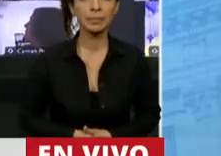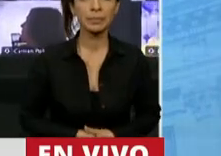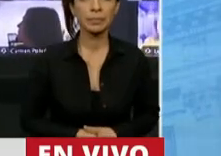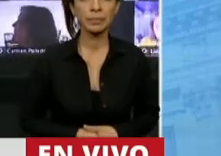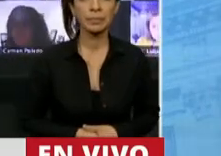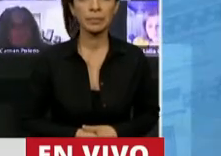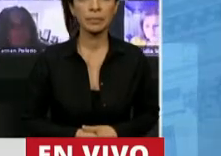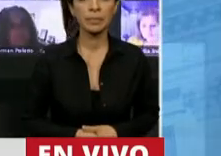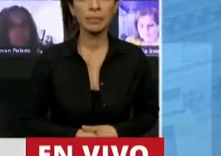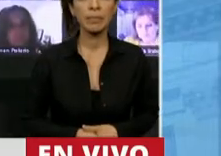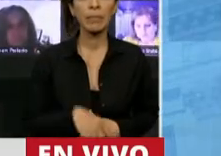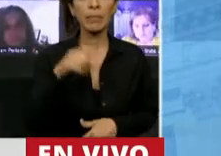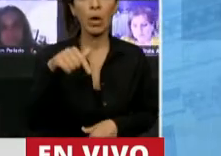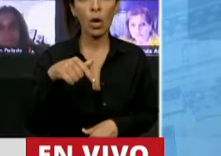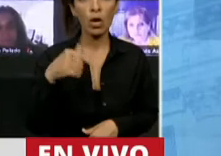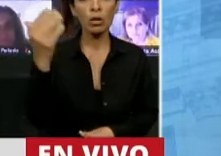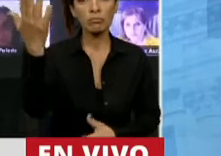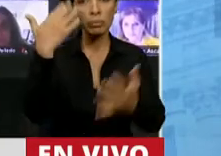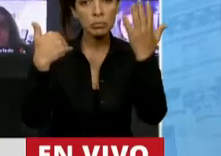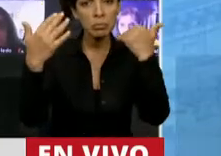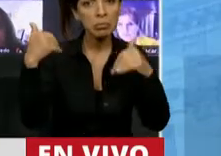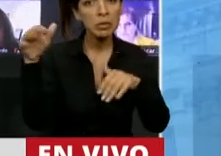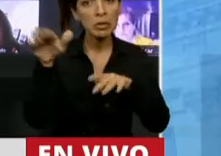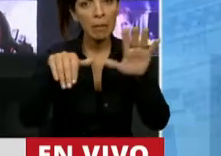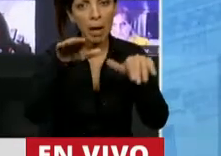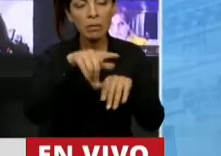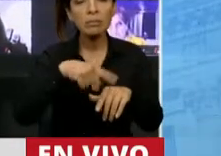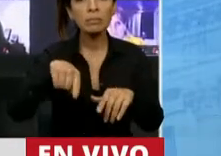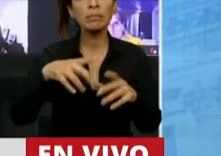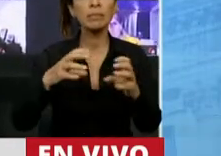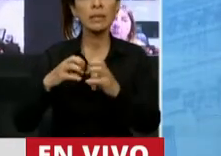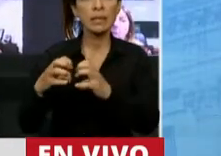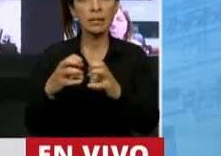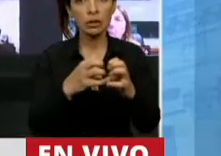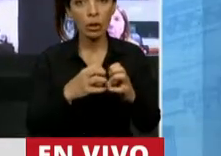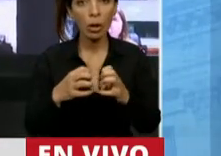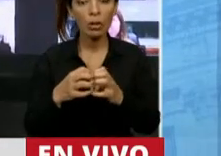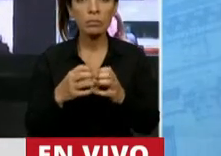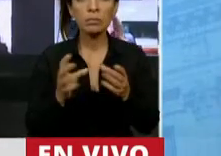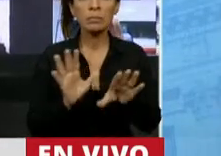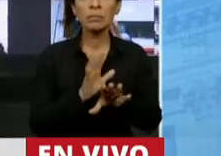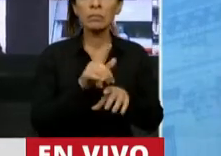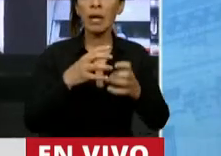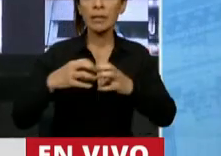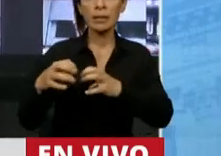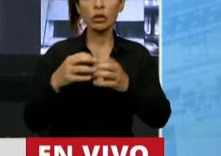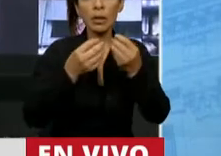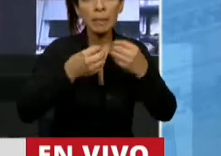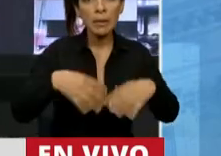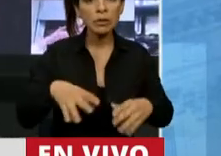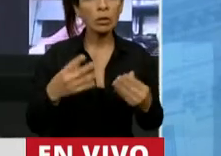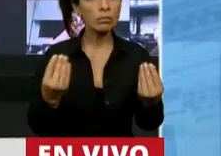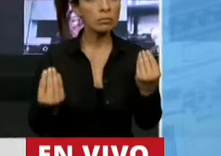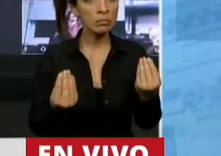Mire, hoy estamos convocados para una sesión que partió de una reunión